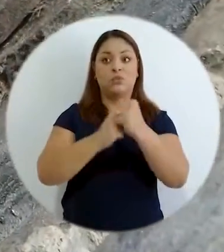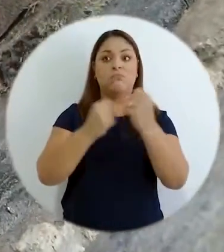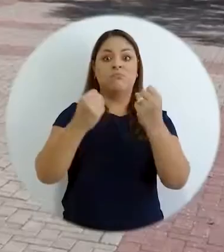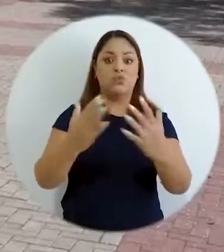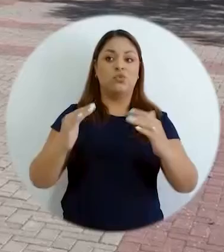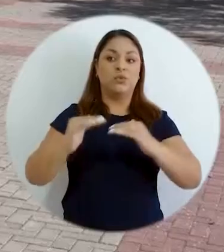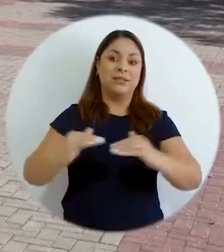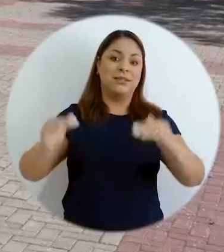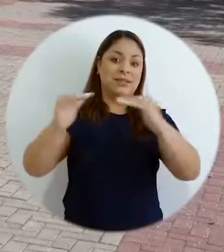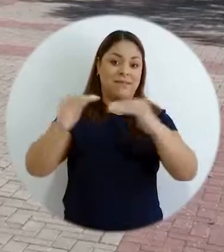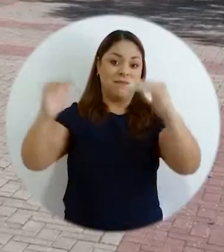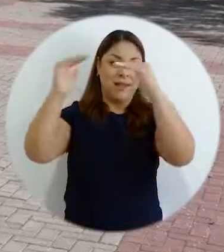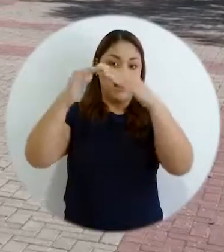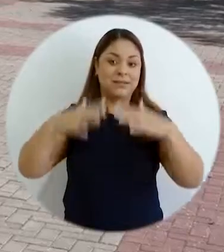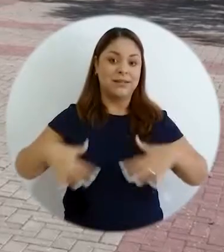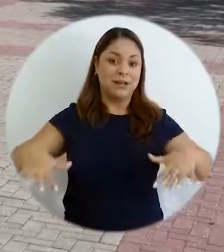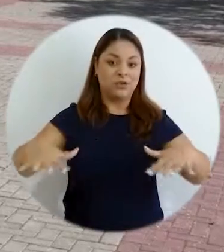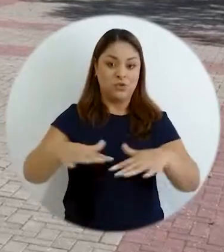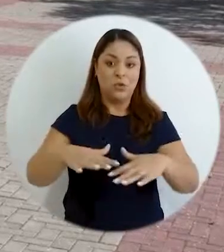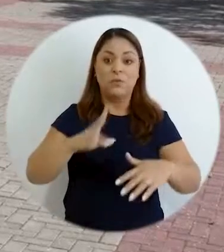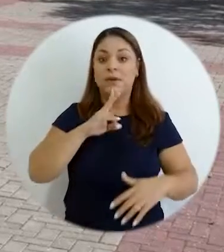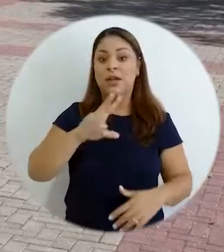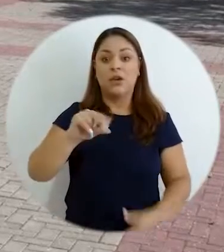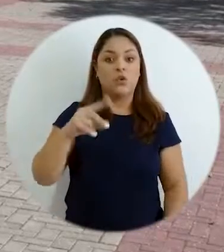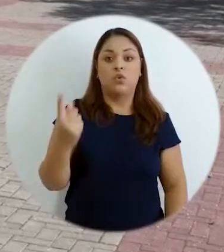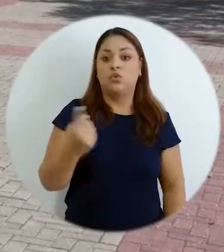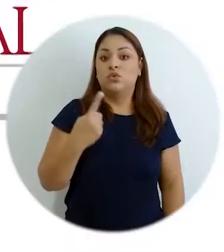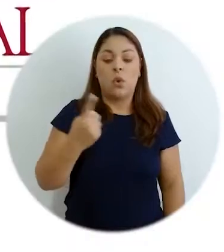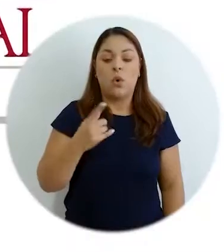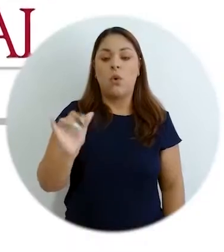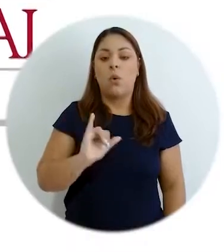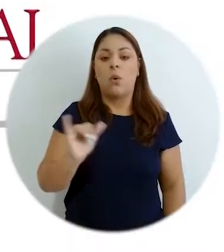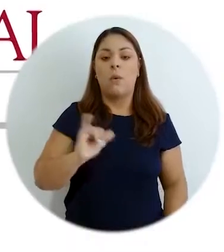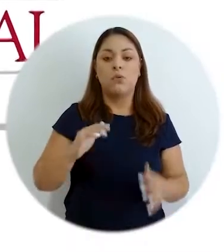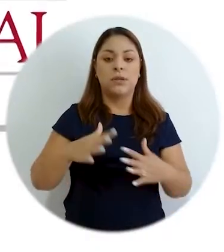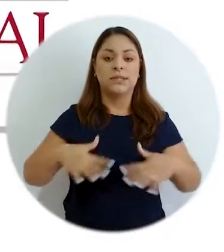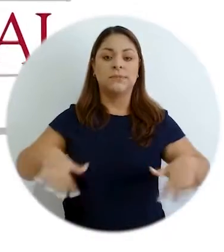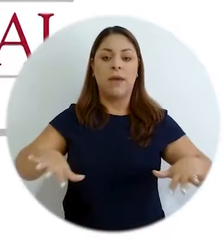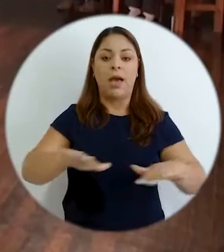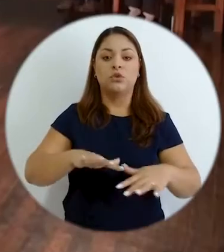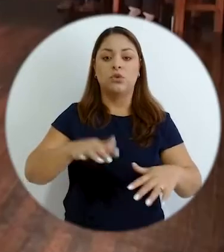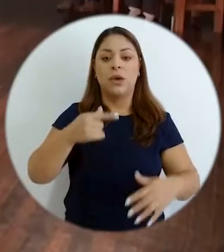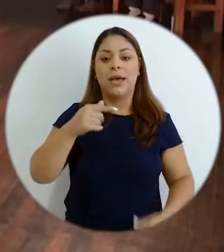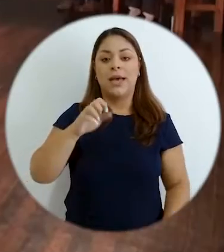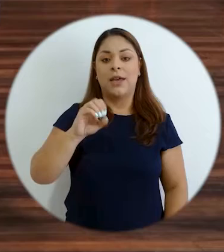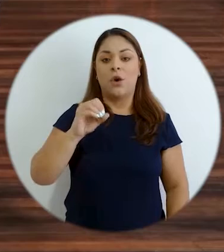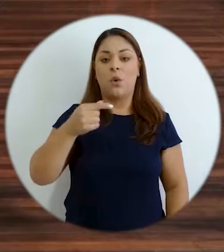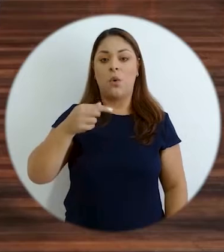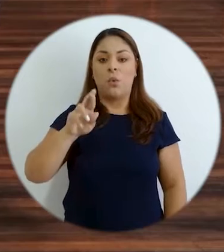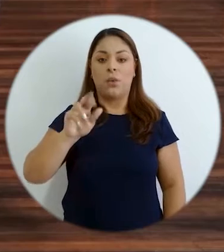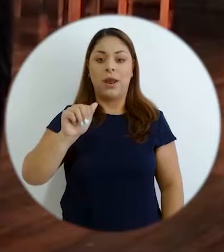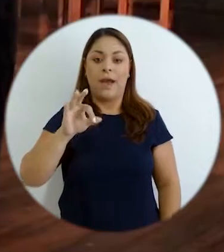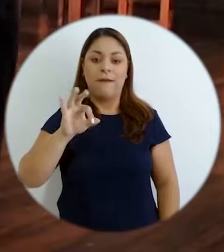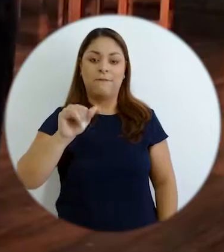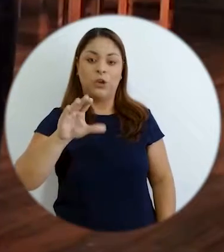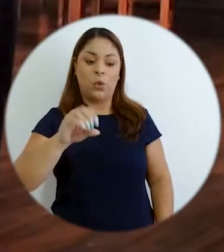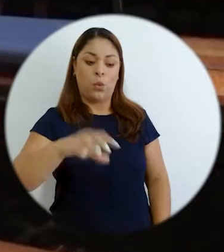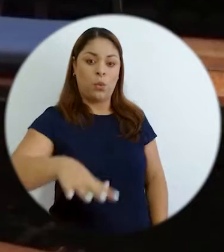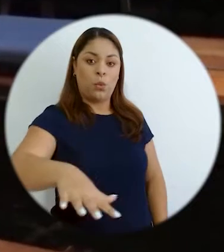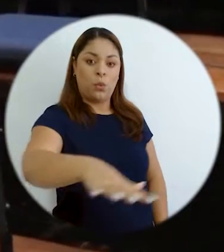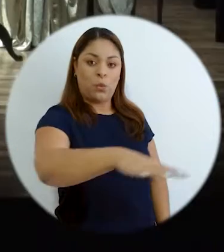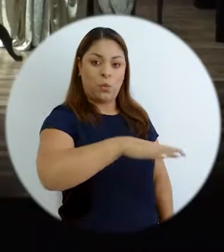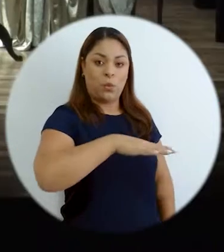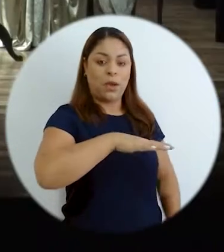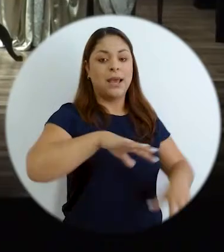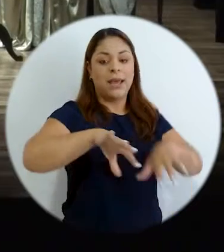multinivel en el territorio. entendiendo el territorio no sólo como aquel espacio geográfico que delimita una